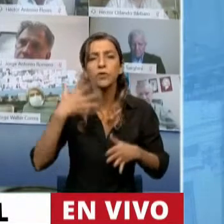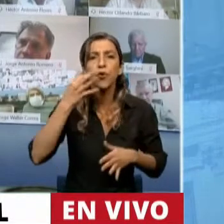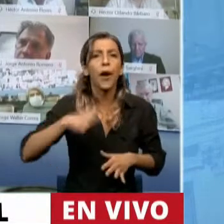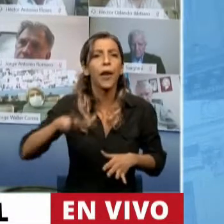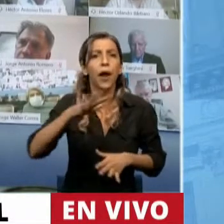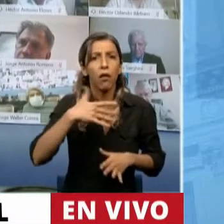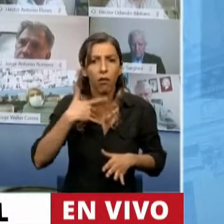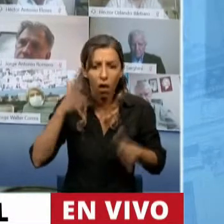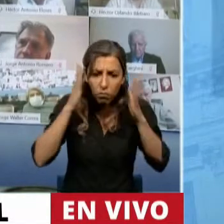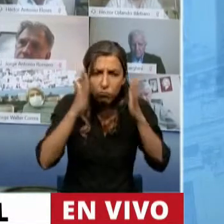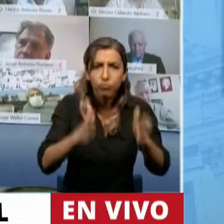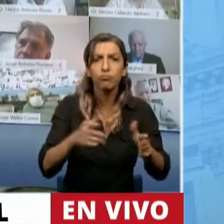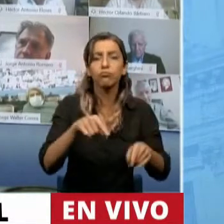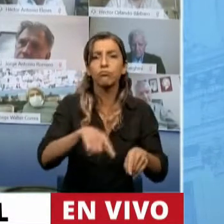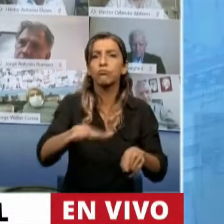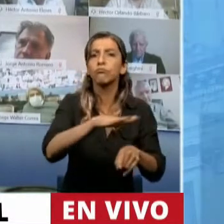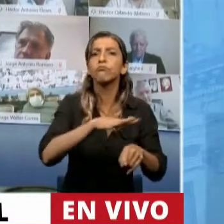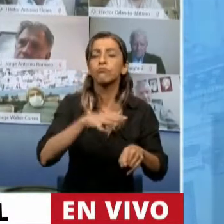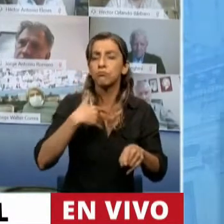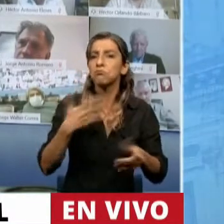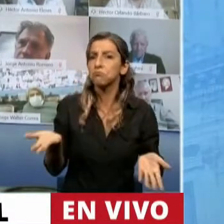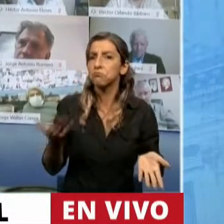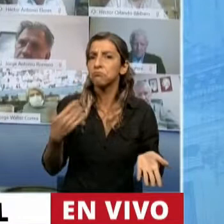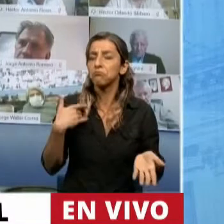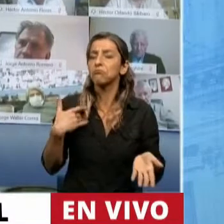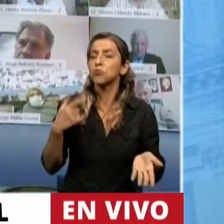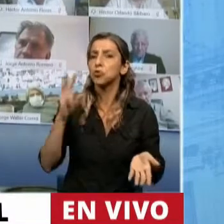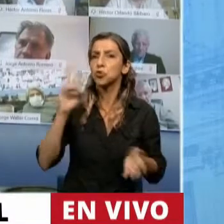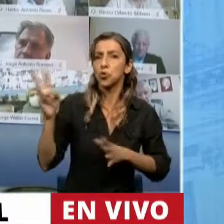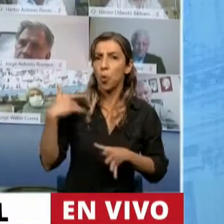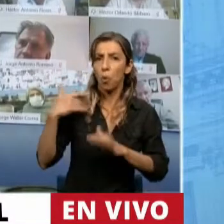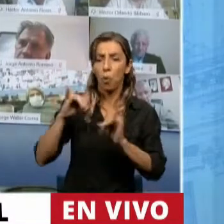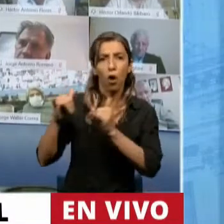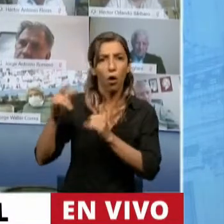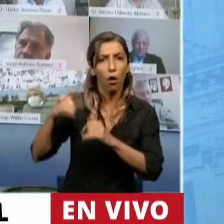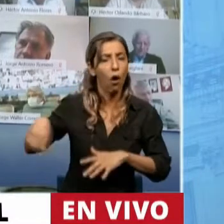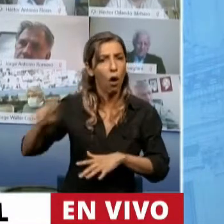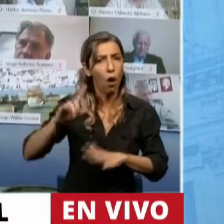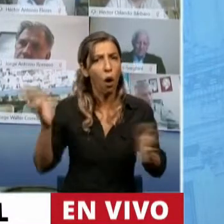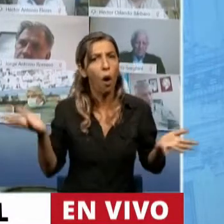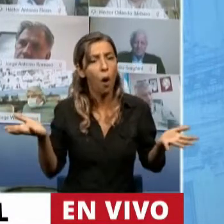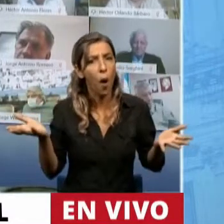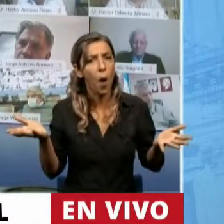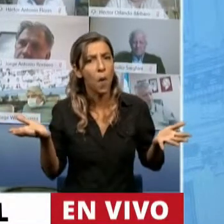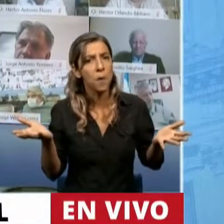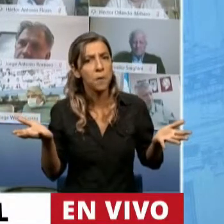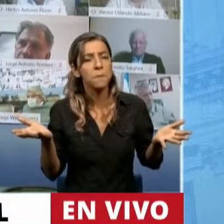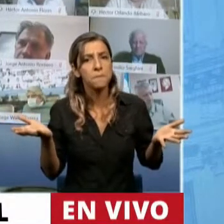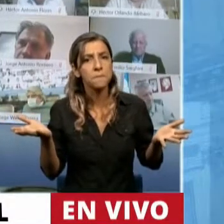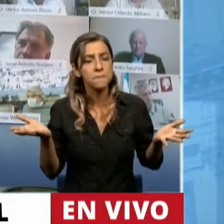organización quizá la más grande en materia de jóvenes de la Argentina y he visto también como estos diferentes